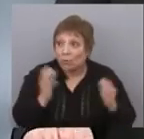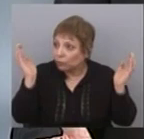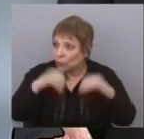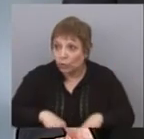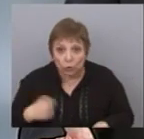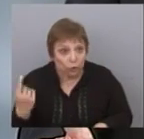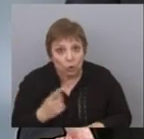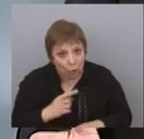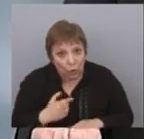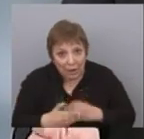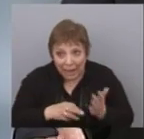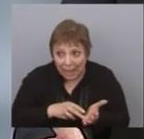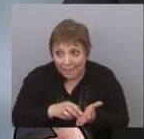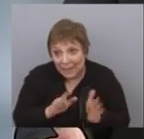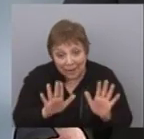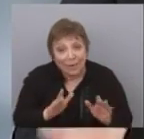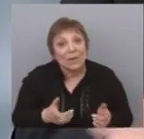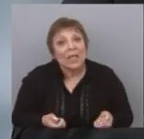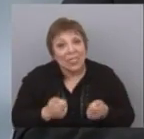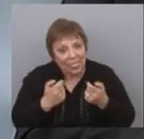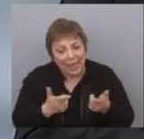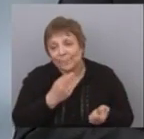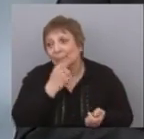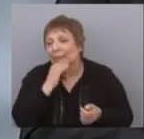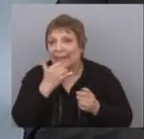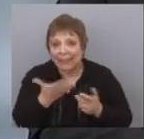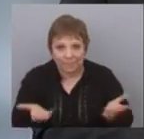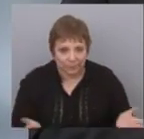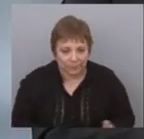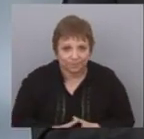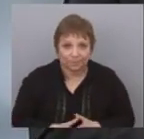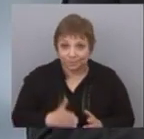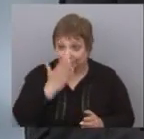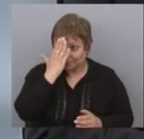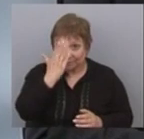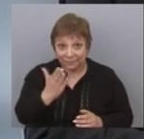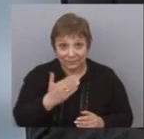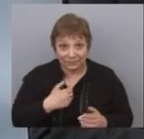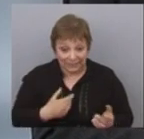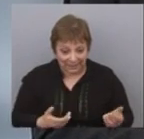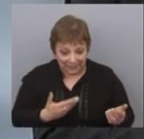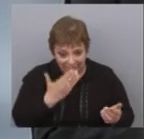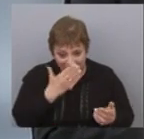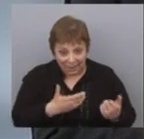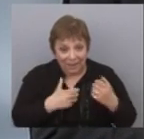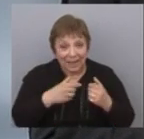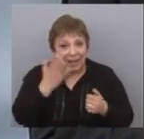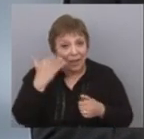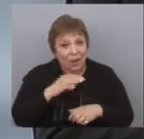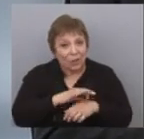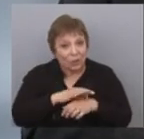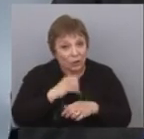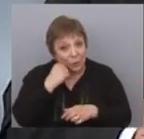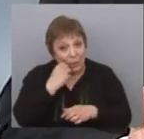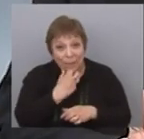se funciona. Entonces, vamos a seguir fortaleciendo eso. Pongo un ejemplo. Cuando el Frente toma el gobierno, durante el gobierno del doctor